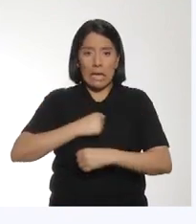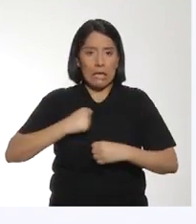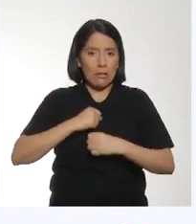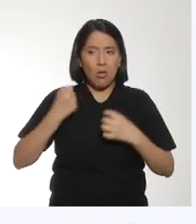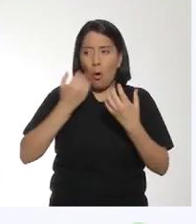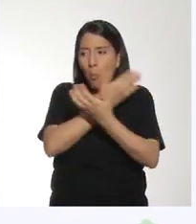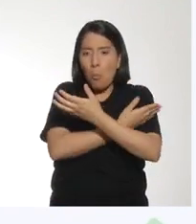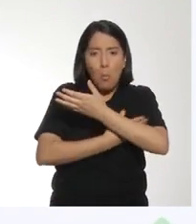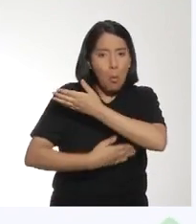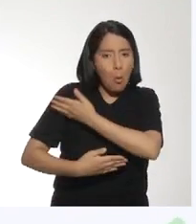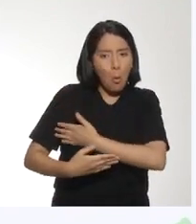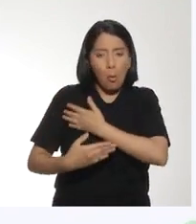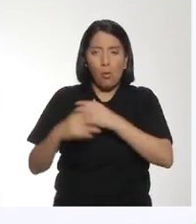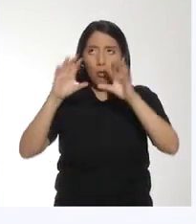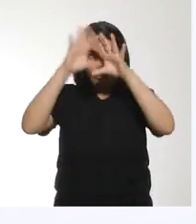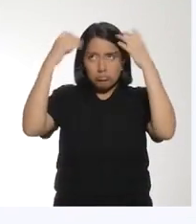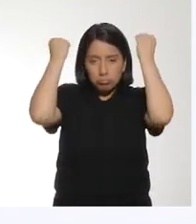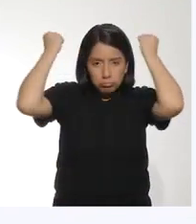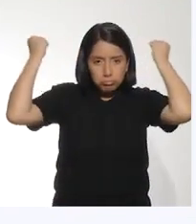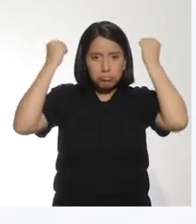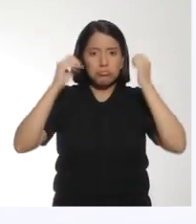Venda, chalinas o polos.